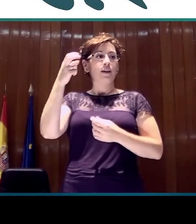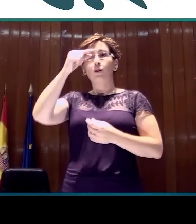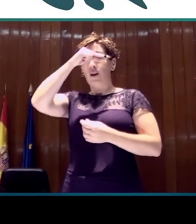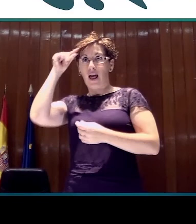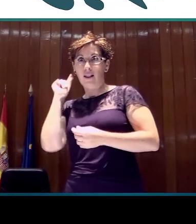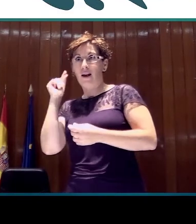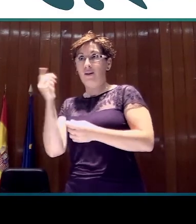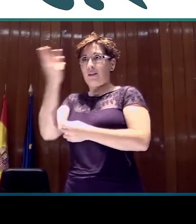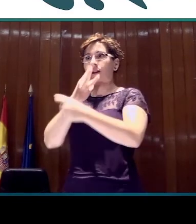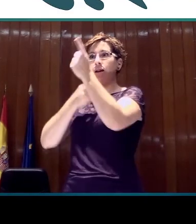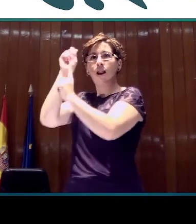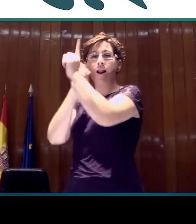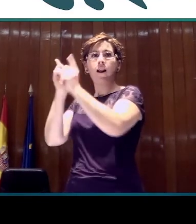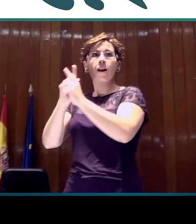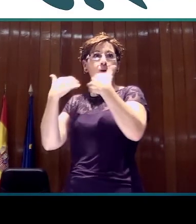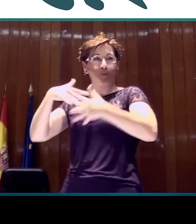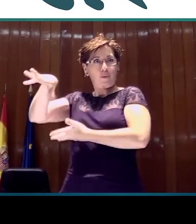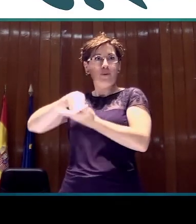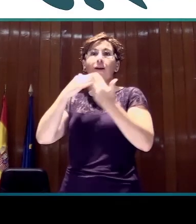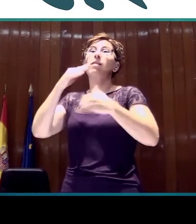mis informantes.